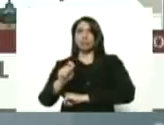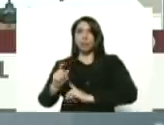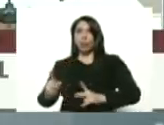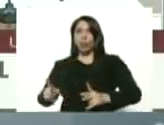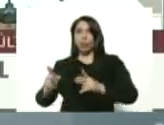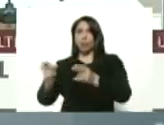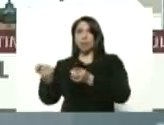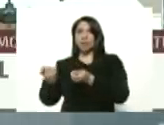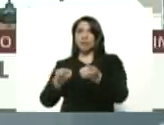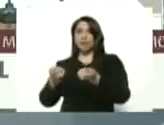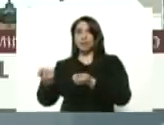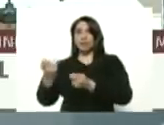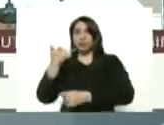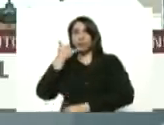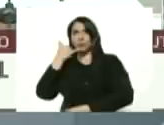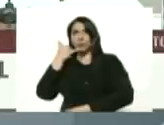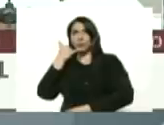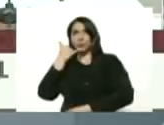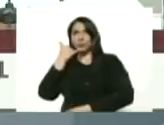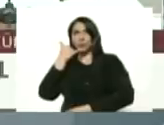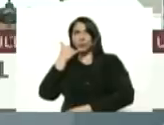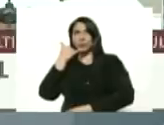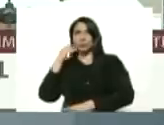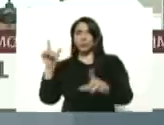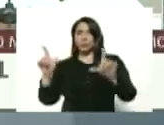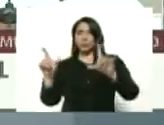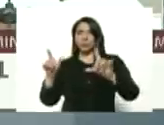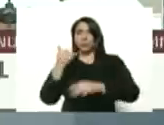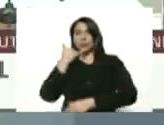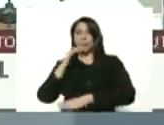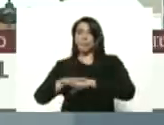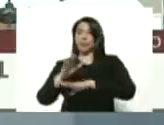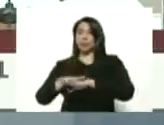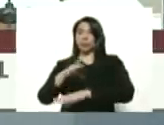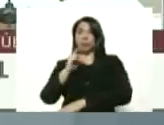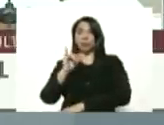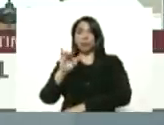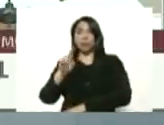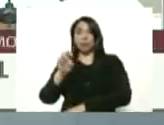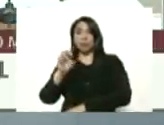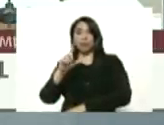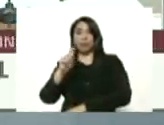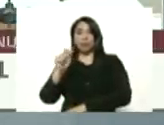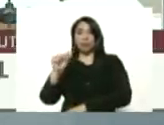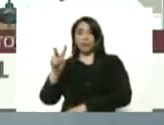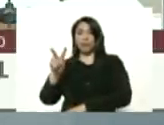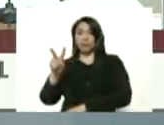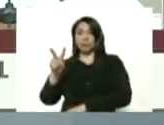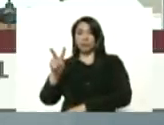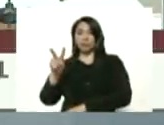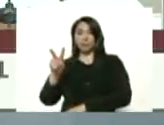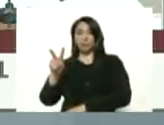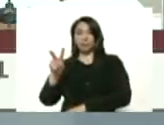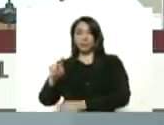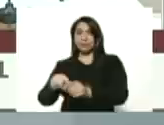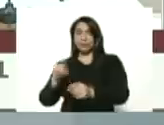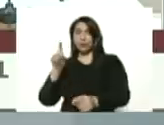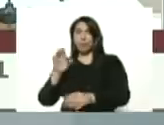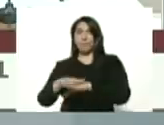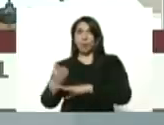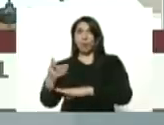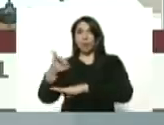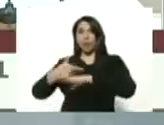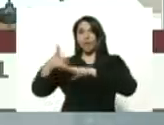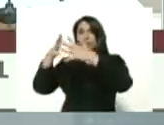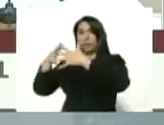cables televisoras telefonía etcétera lo que pasó con directv es excepcional porque el